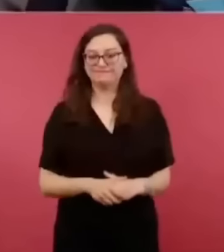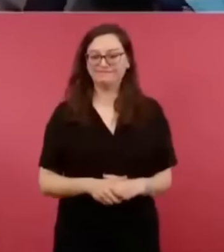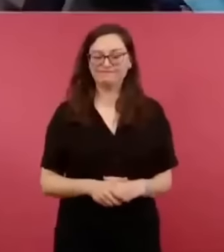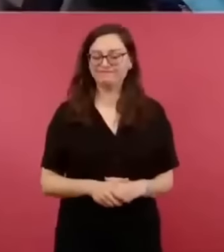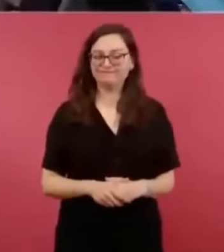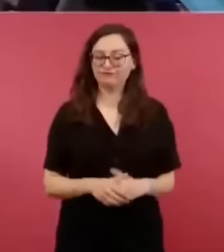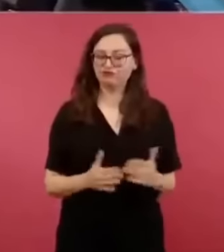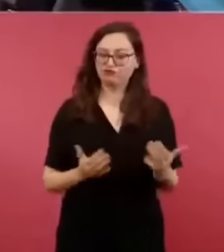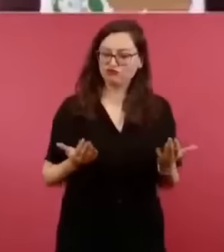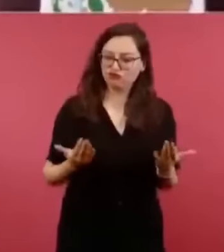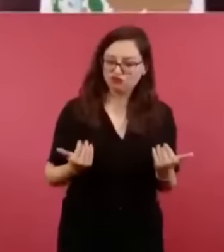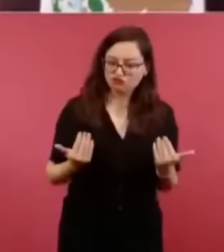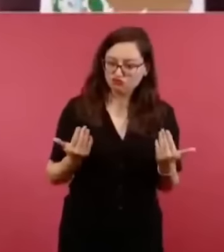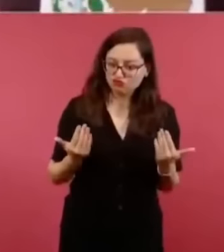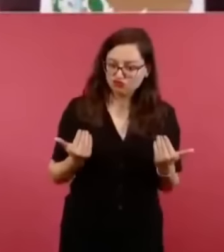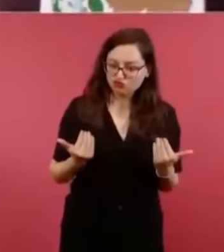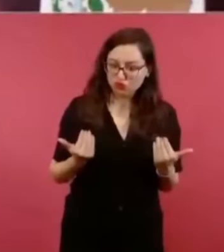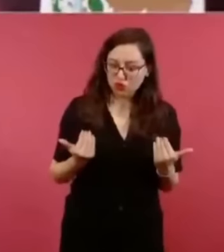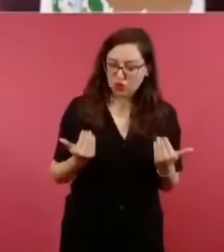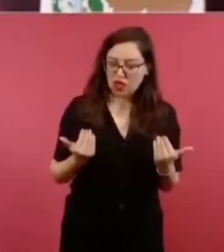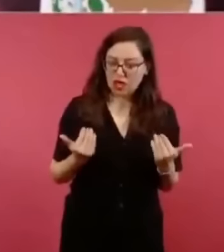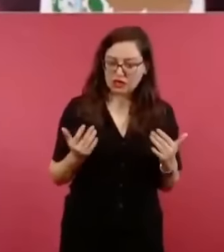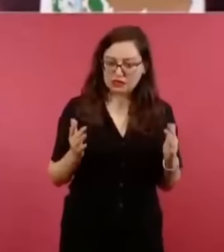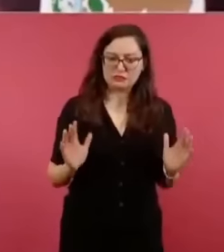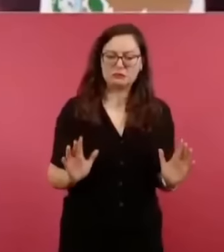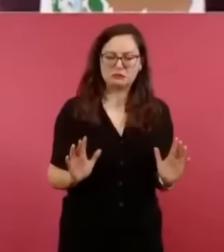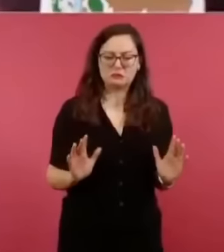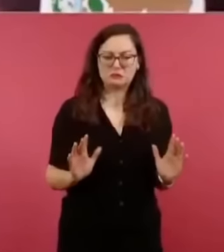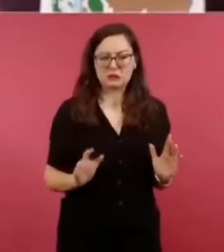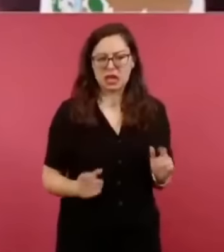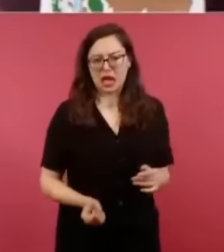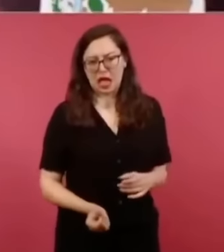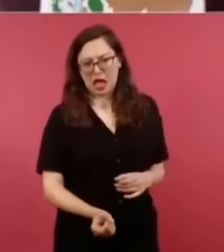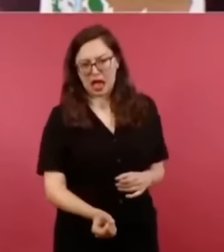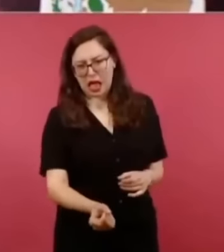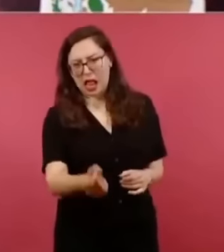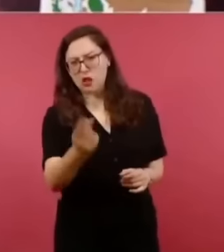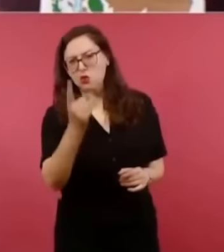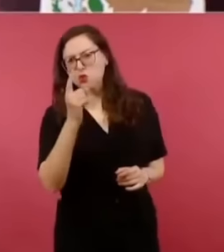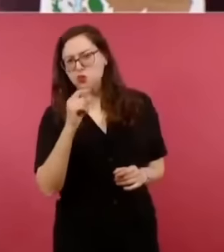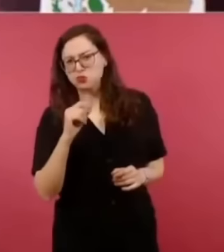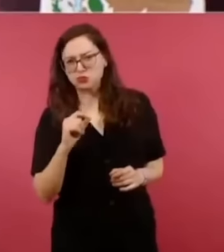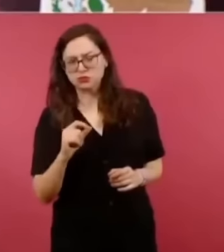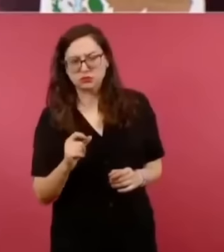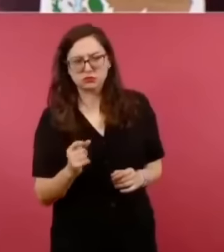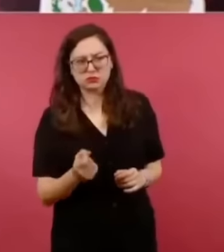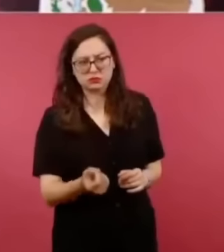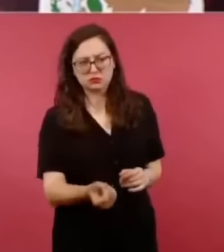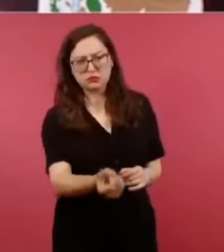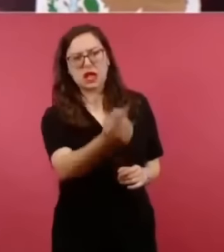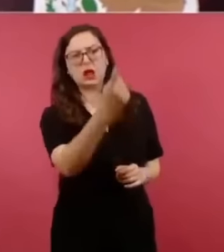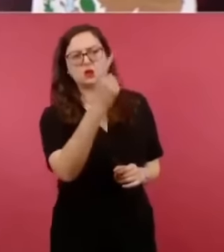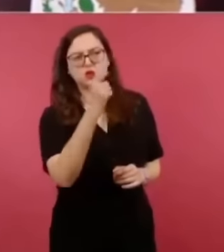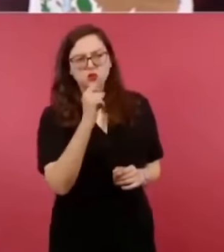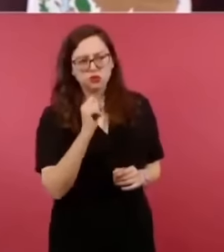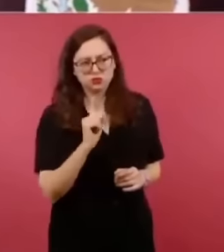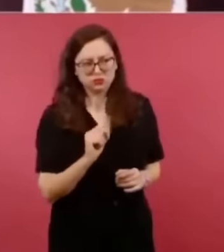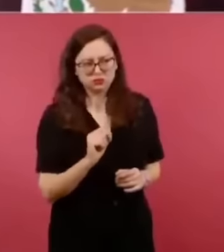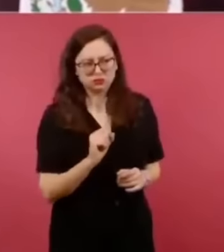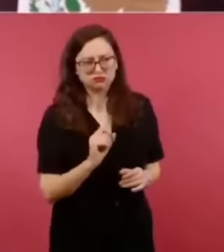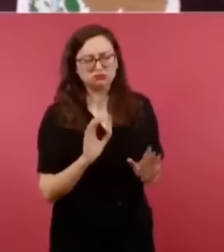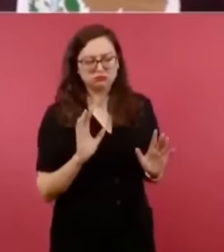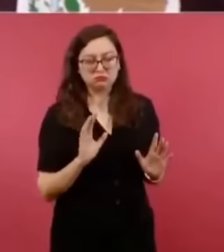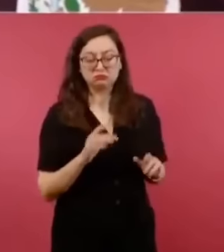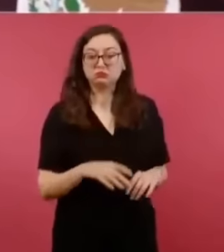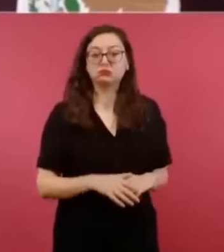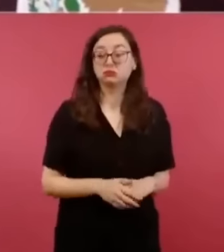muy buenos, escritores, periodistas y desde luego científicos en México,